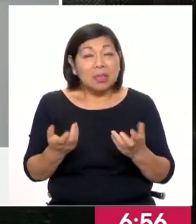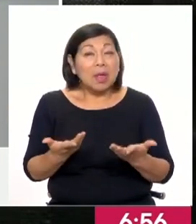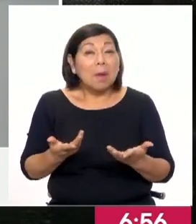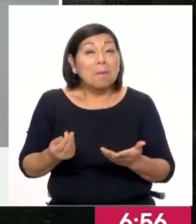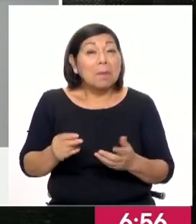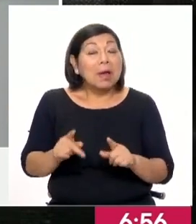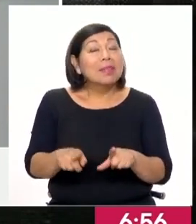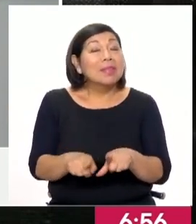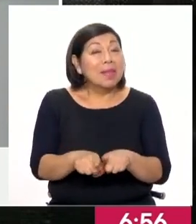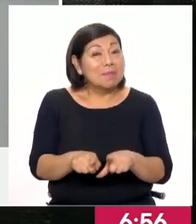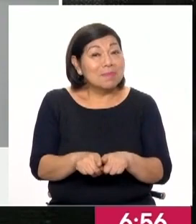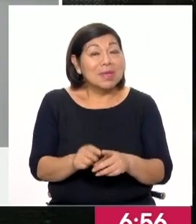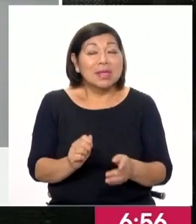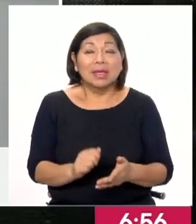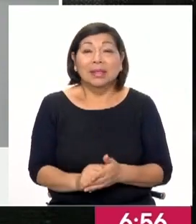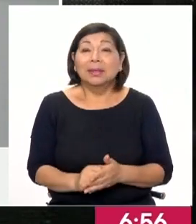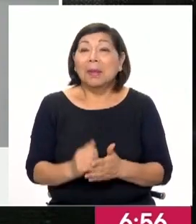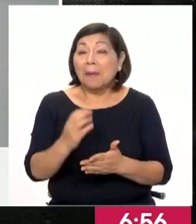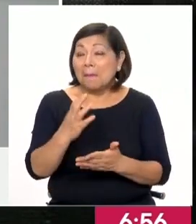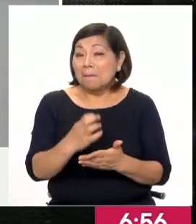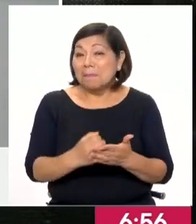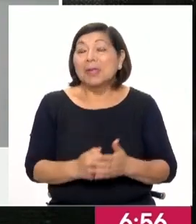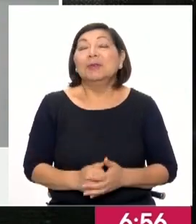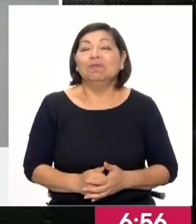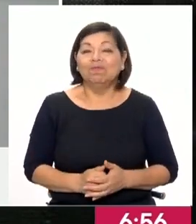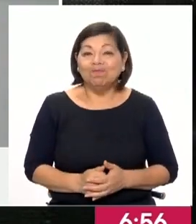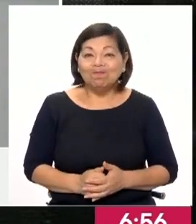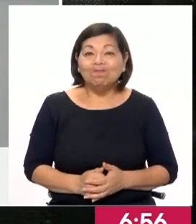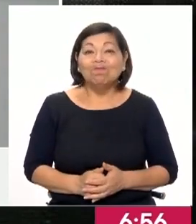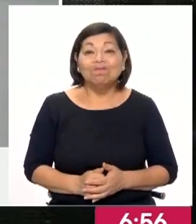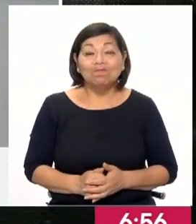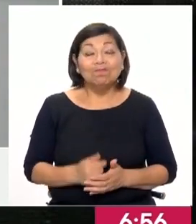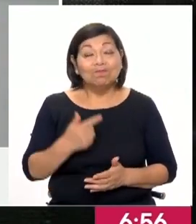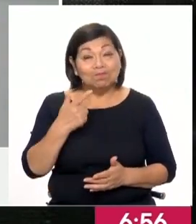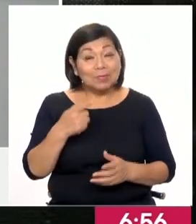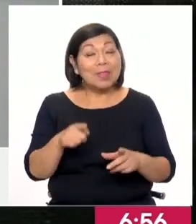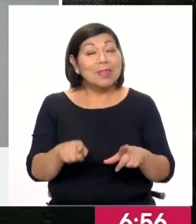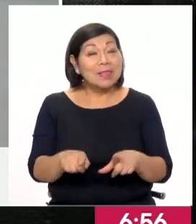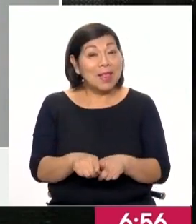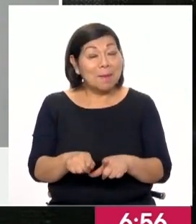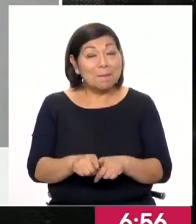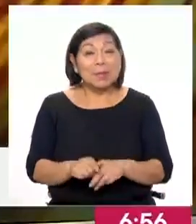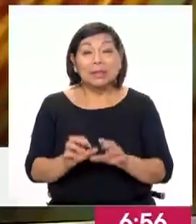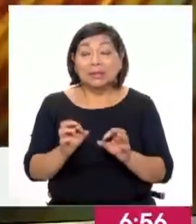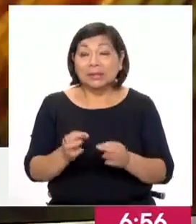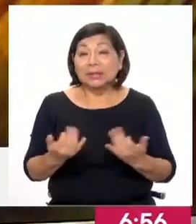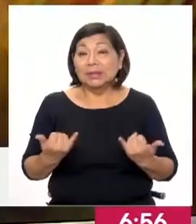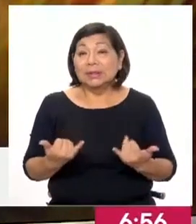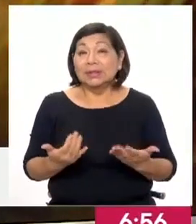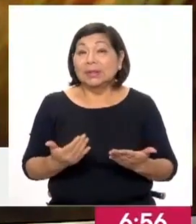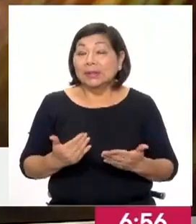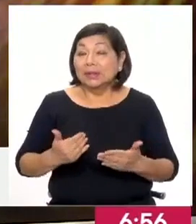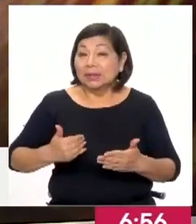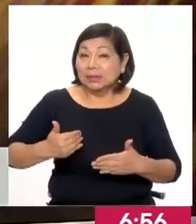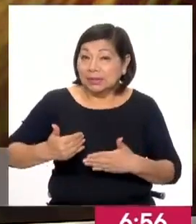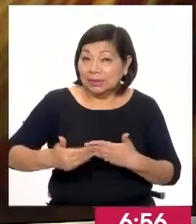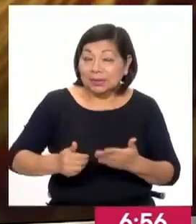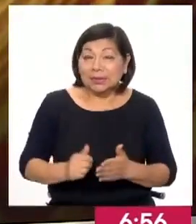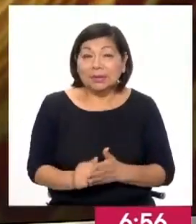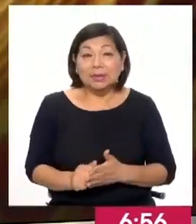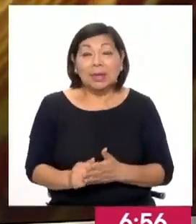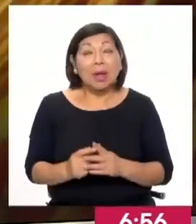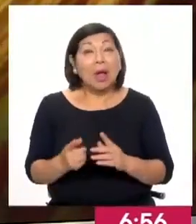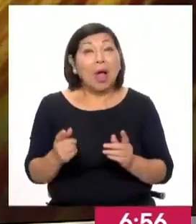deberíamos estar viendo una reducción. Sí, pues, y en el término de los combustibles también, si bien es cierto, acá vamos entrando ya después al